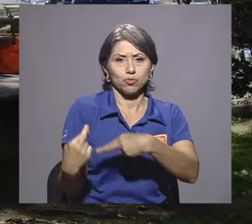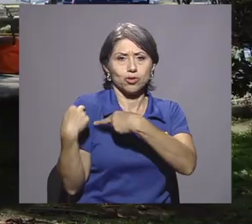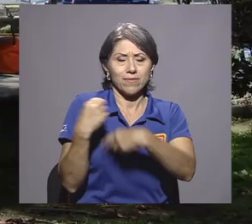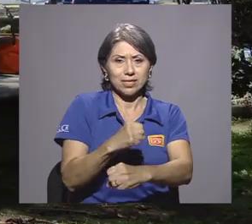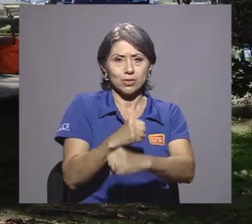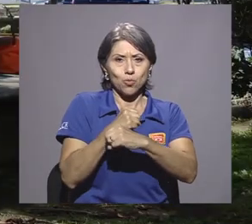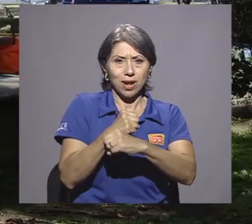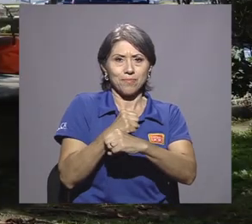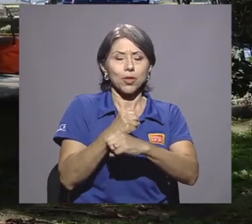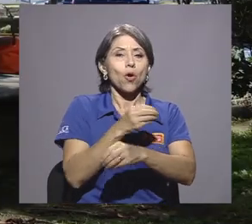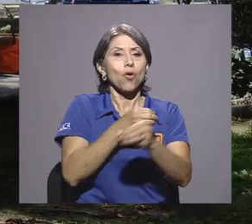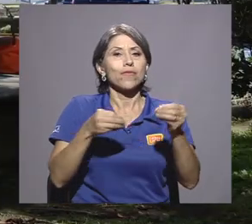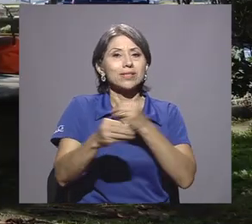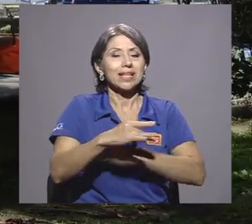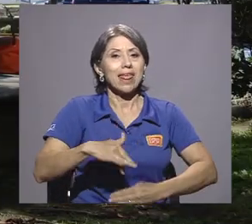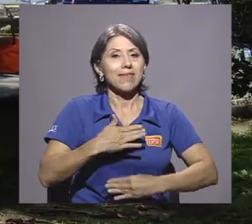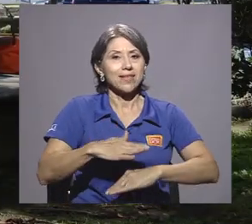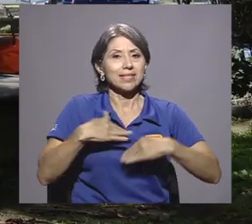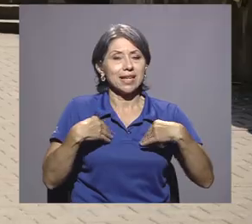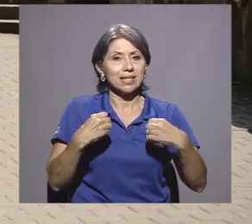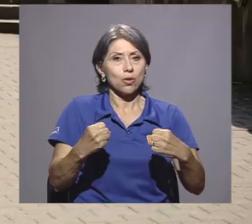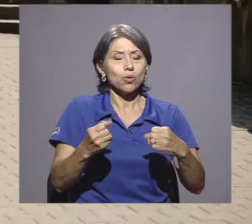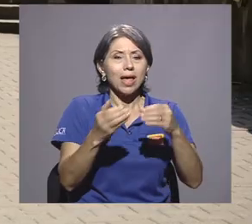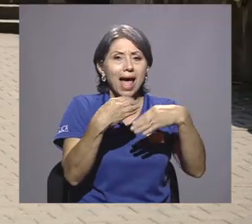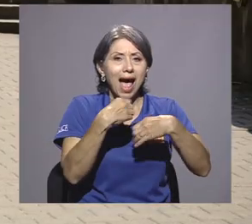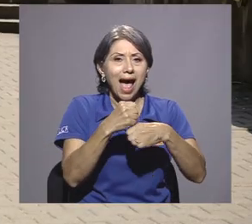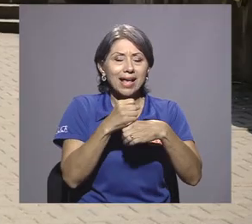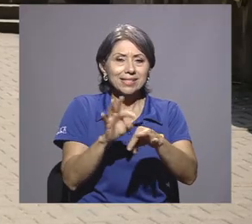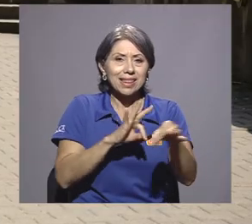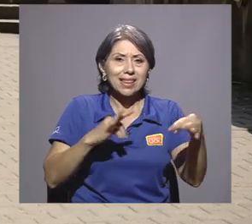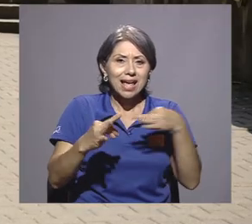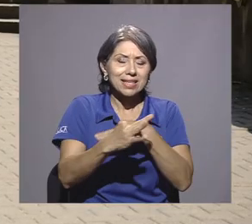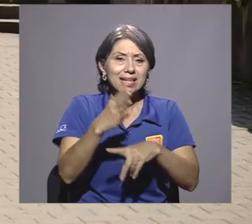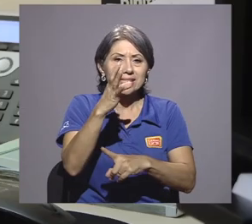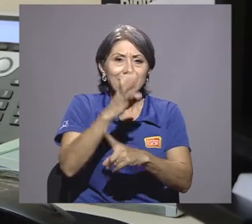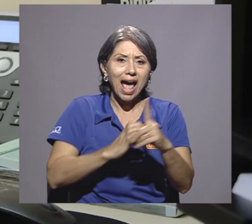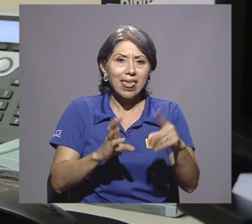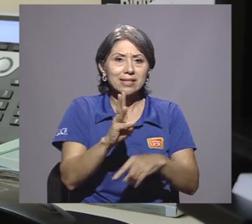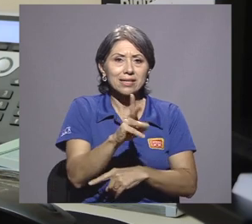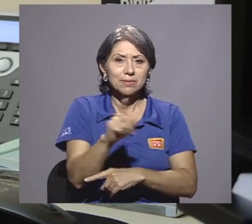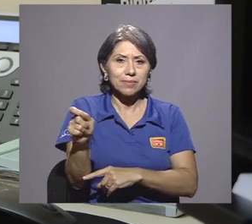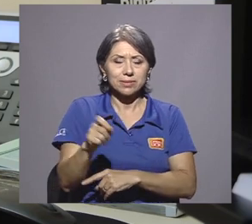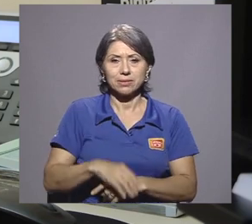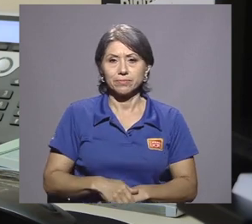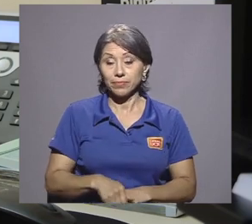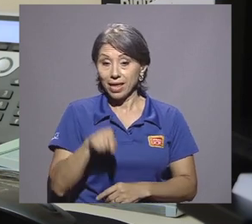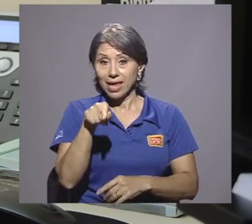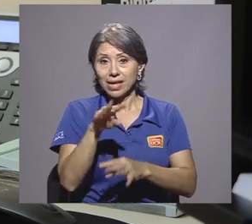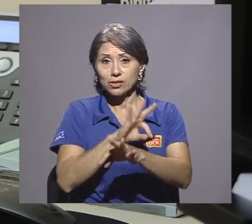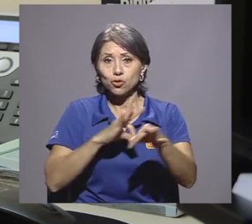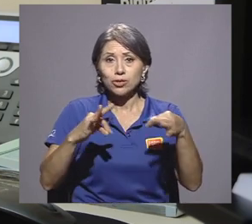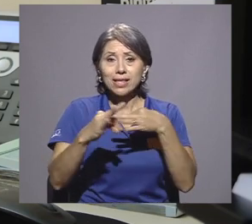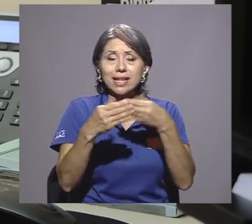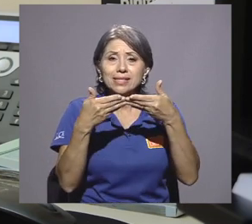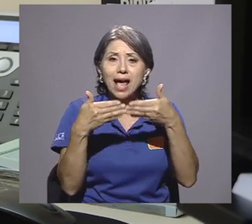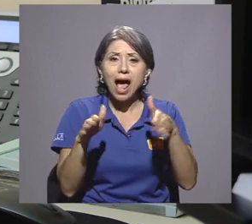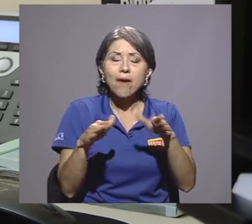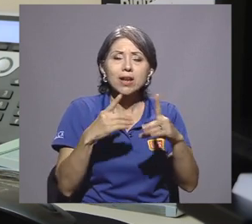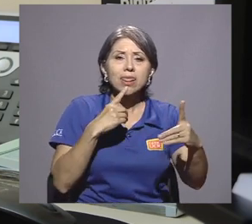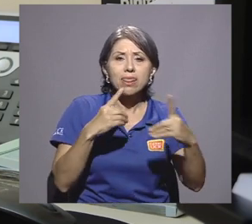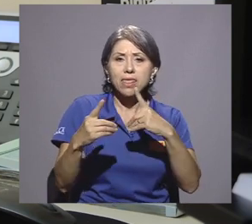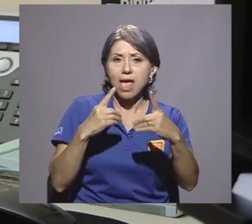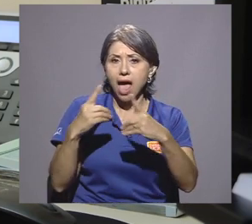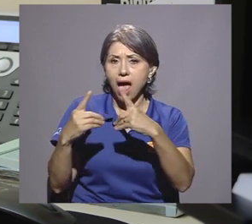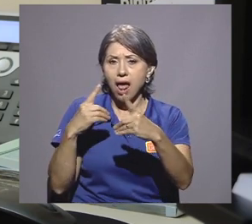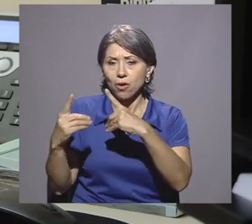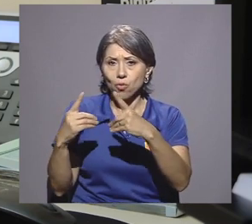Oficina de Bienestar y Salud organiza talleres cada semestre. Esta serie de talleres sobre todo abre los espacios de diálogo para